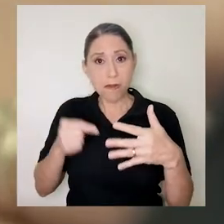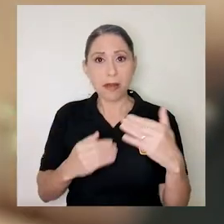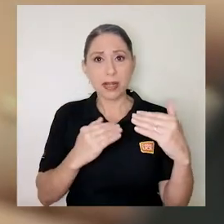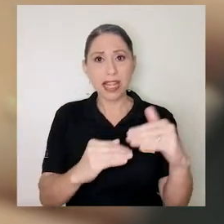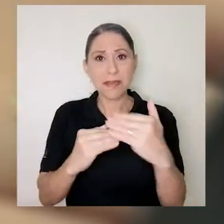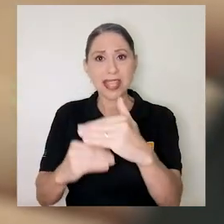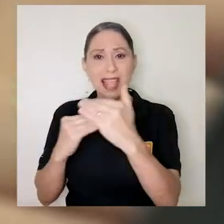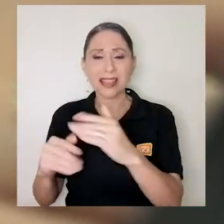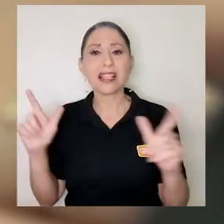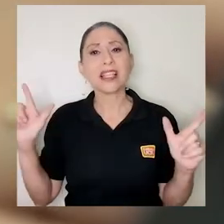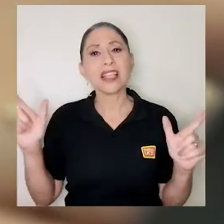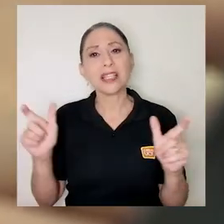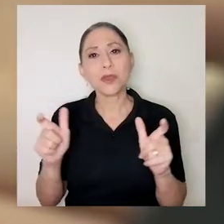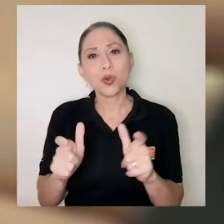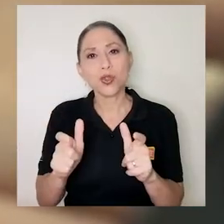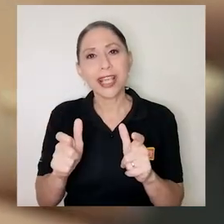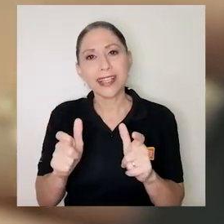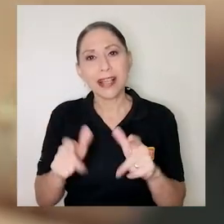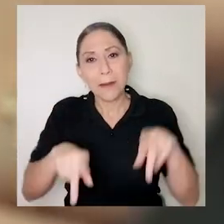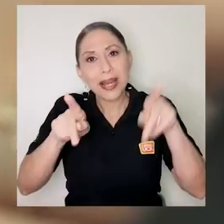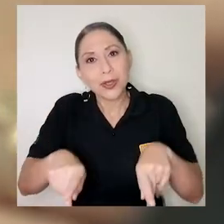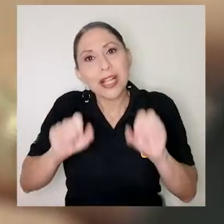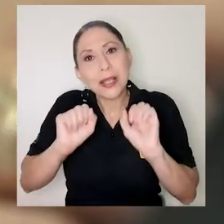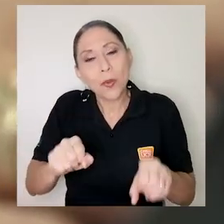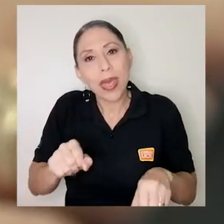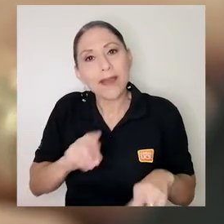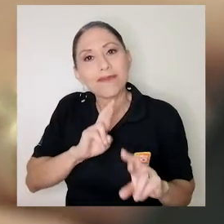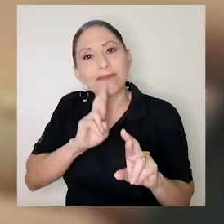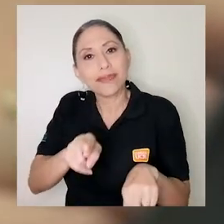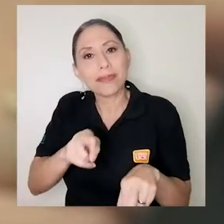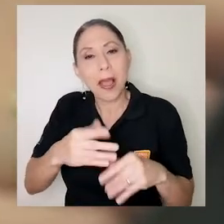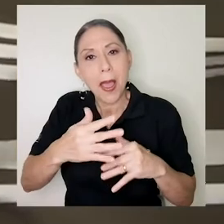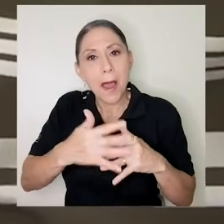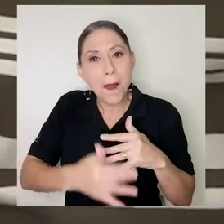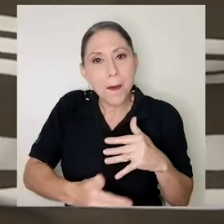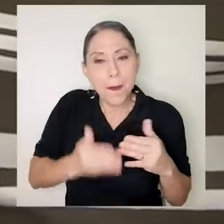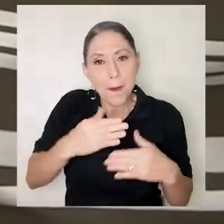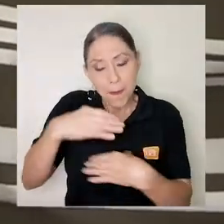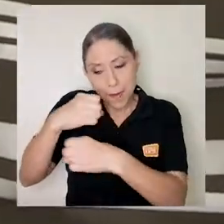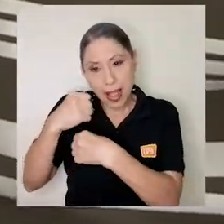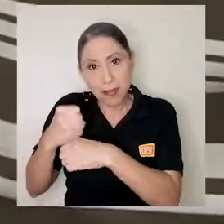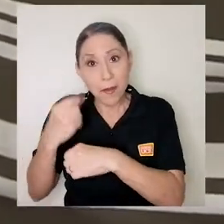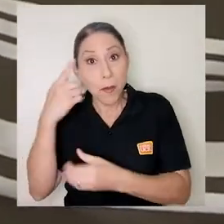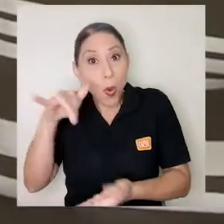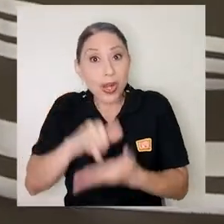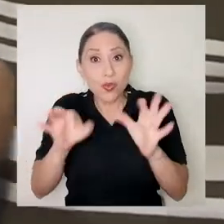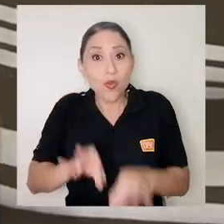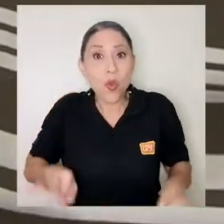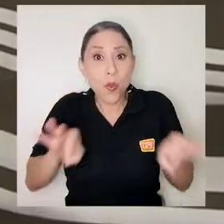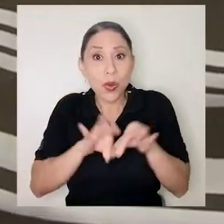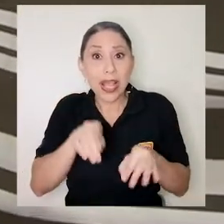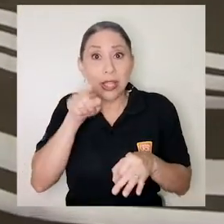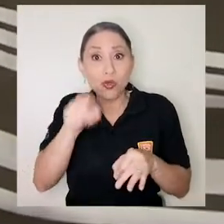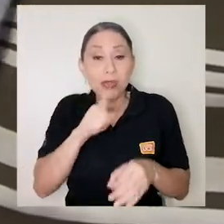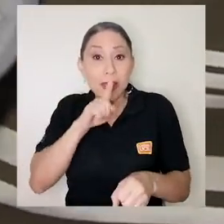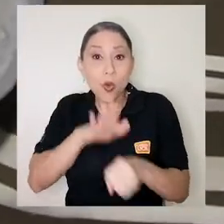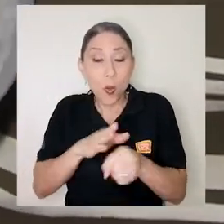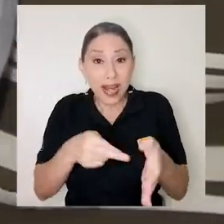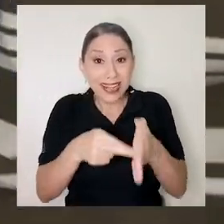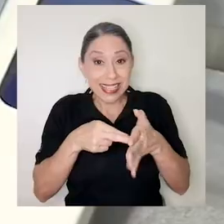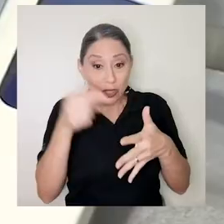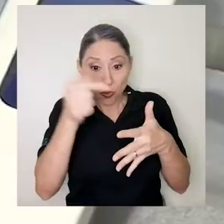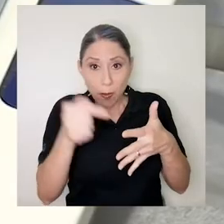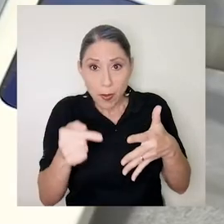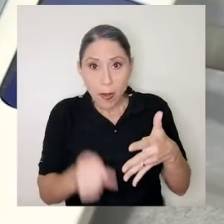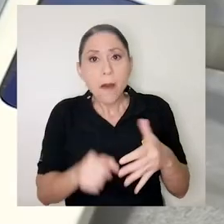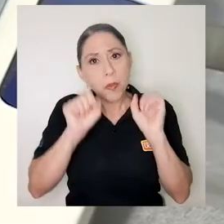limitantes disminuyen la lista de posibles donantes. Por eso es tan importante que usted acuda a donar si cumple con los requisitos.